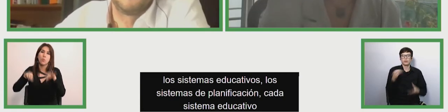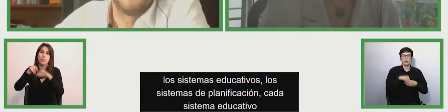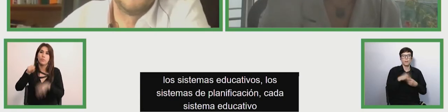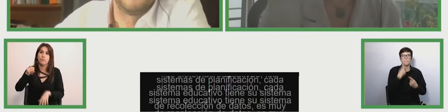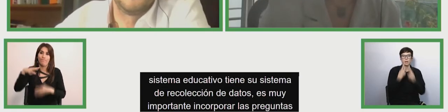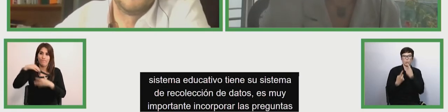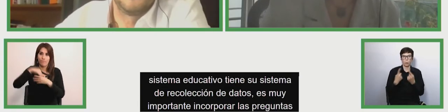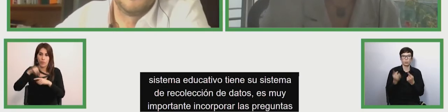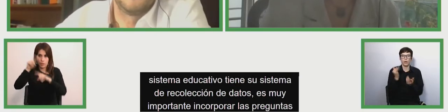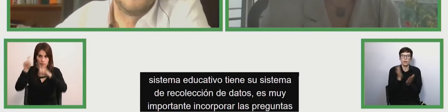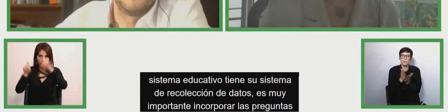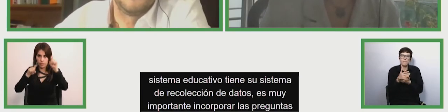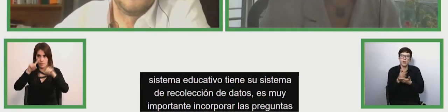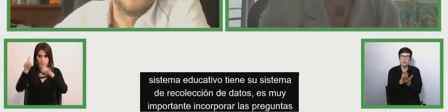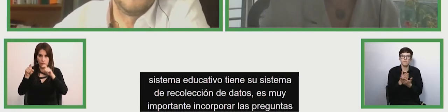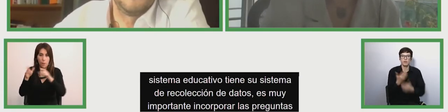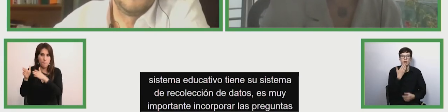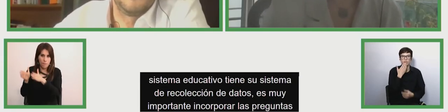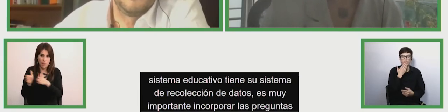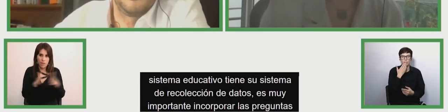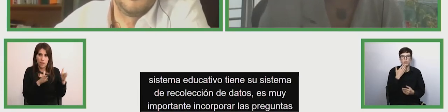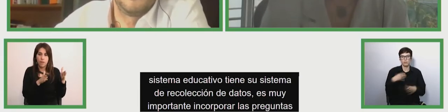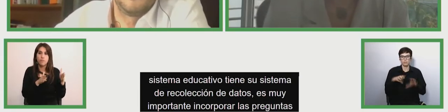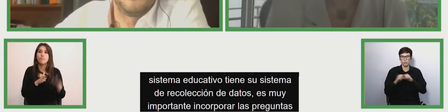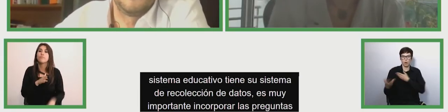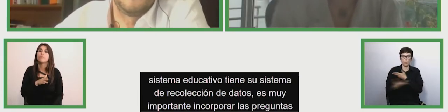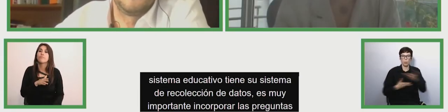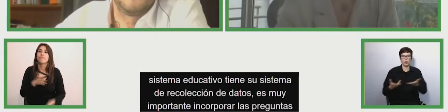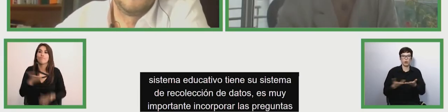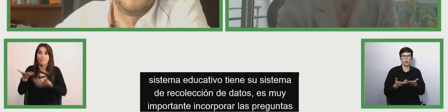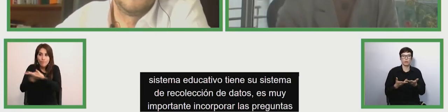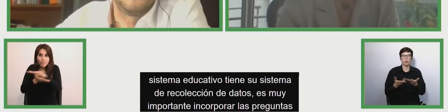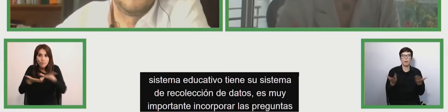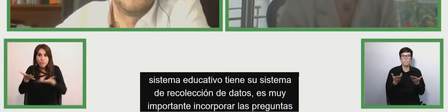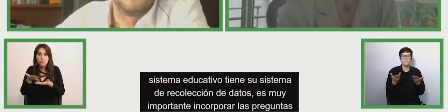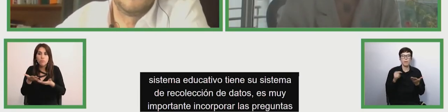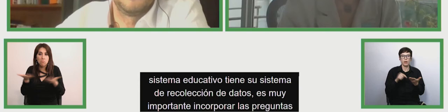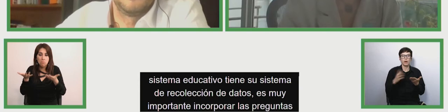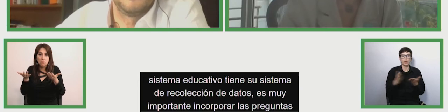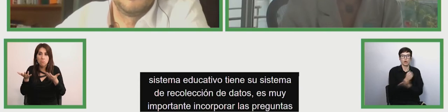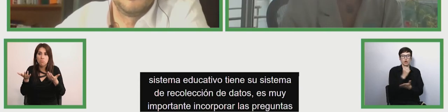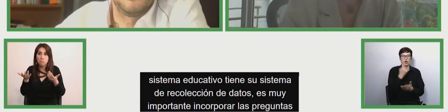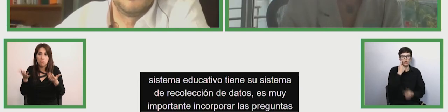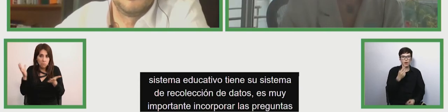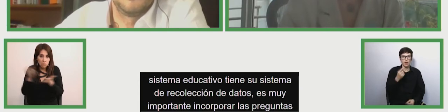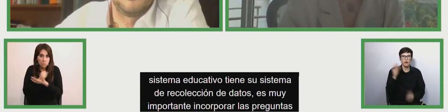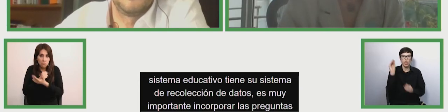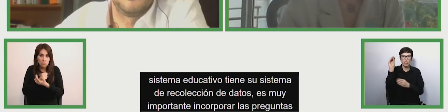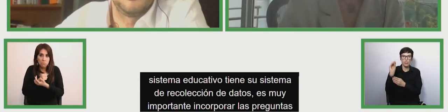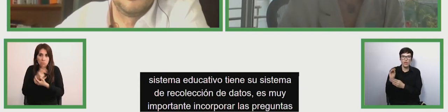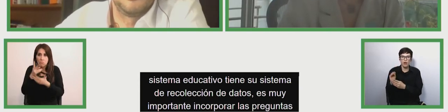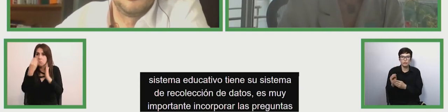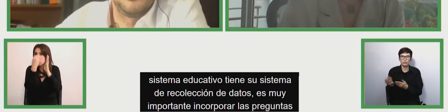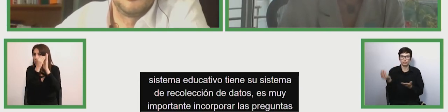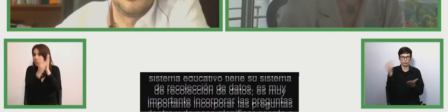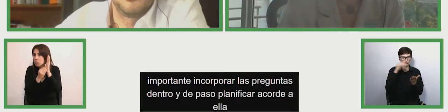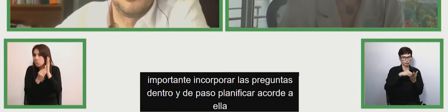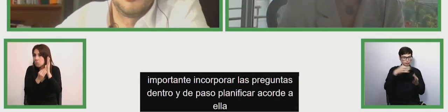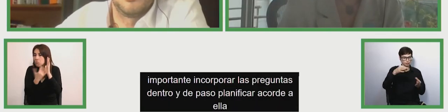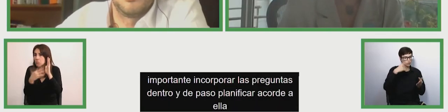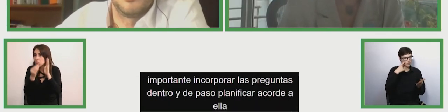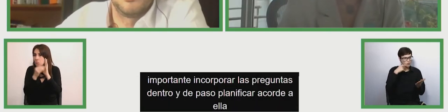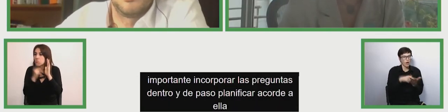planificar acorde a ella acorde a este levantamiento de datos la planificación